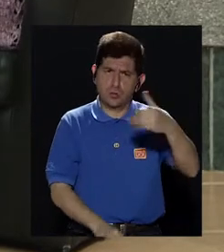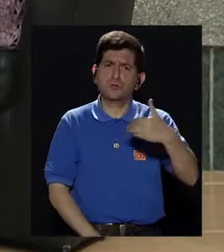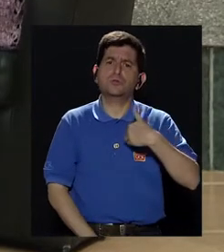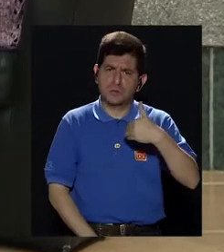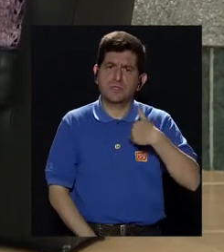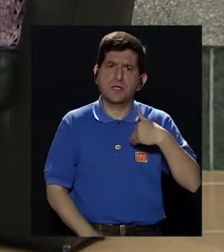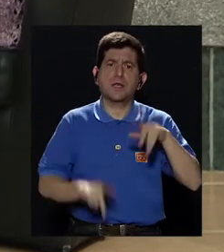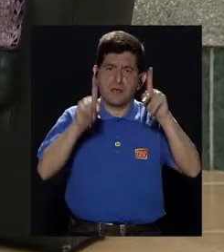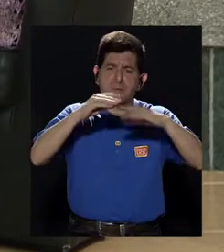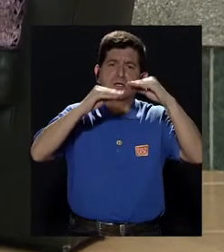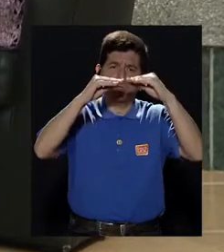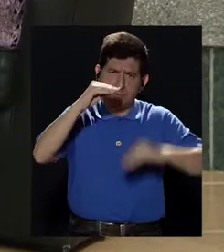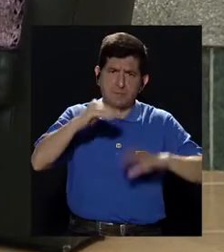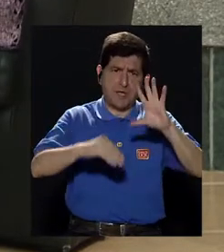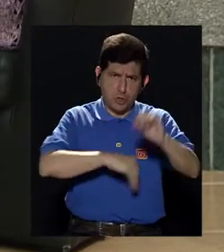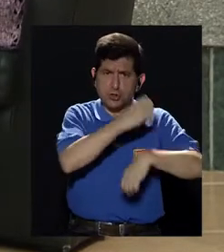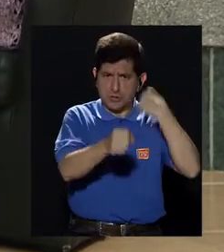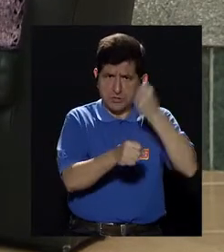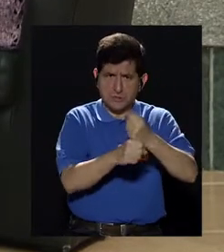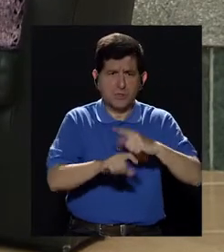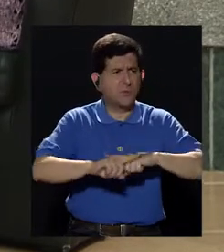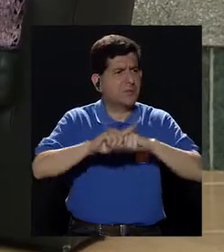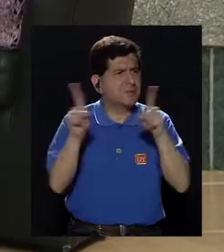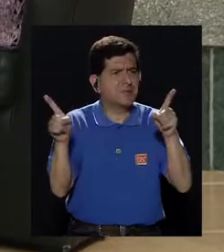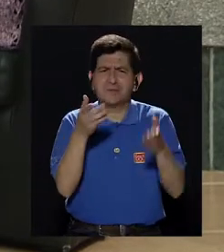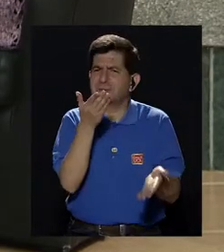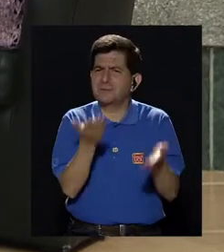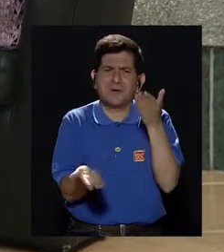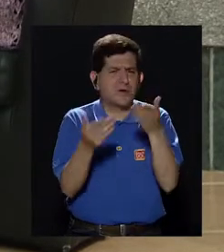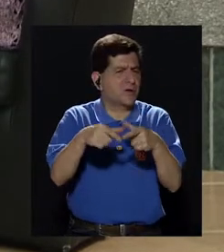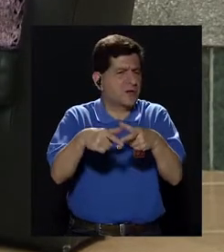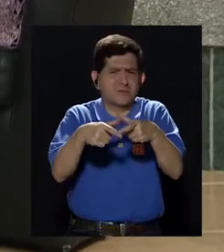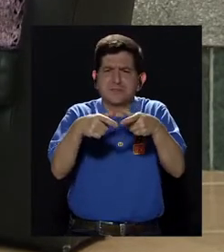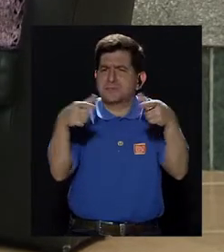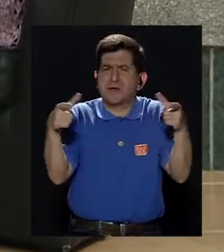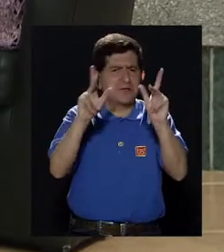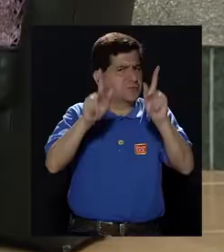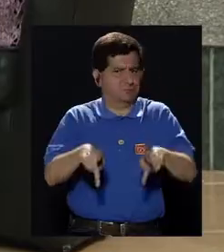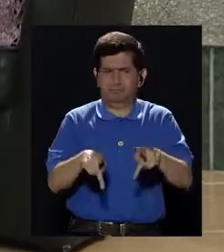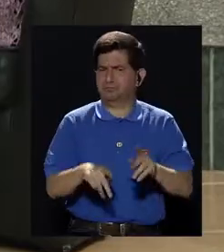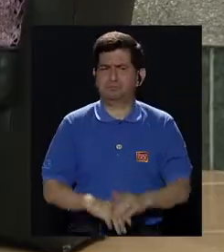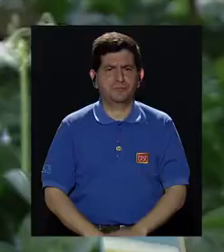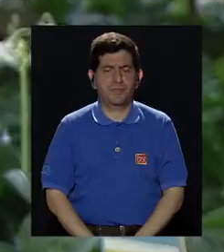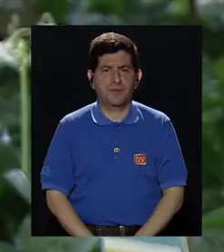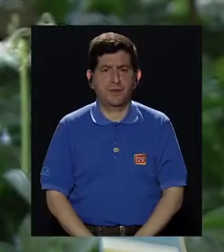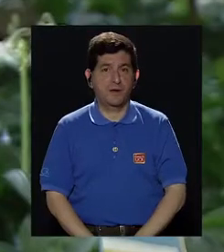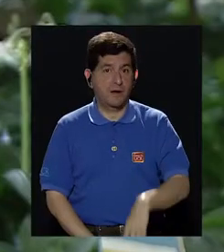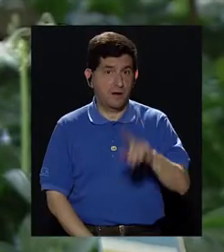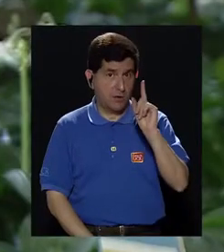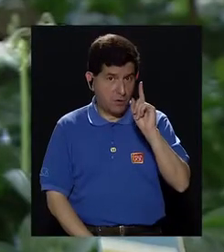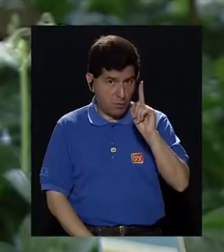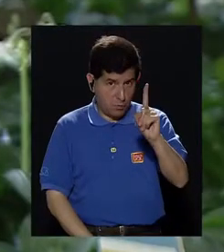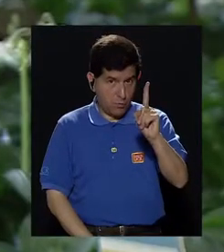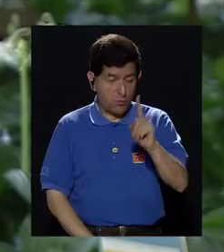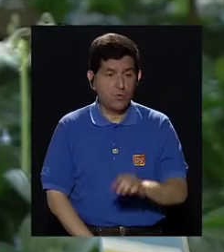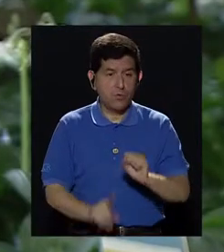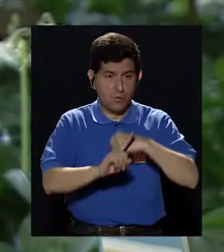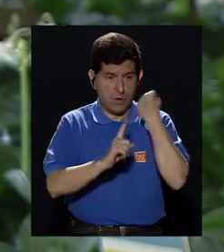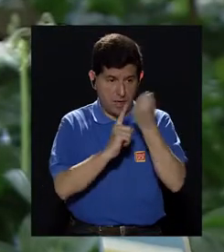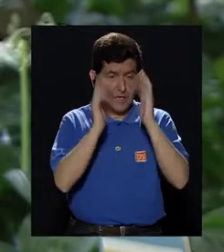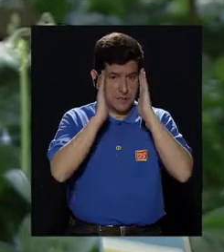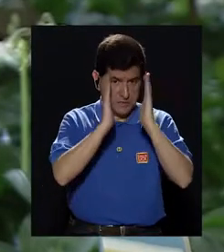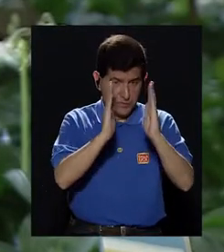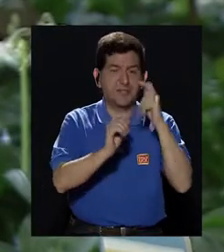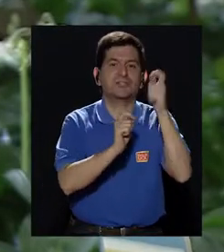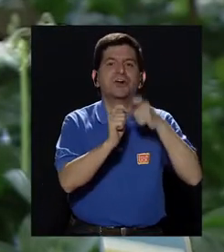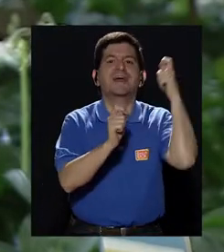también menores de 50, pero digamos no es el gran grupo de personas, por lo cual uno de los puntos de